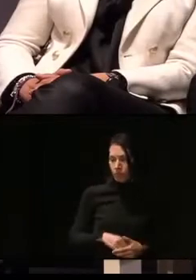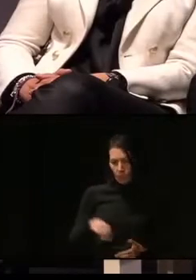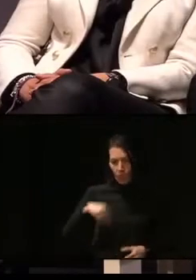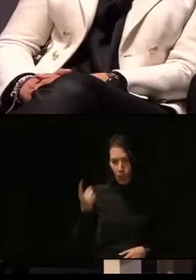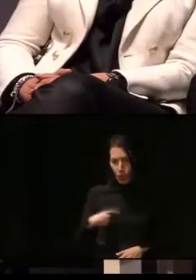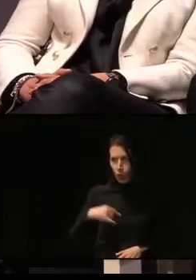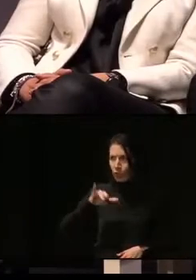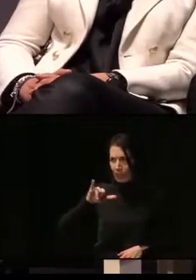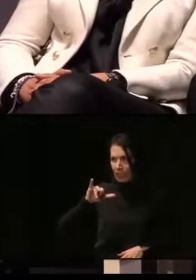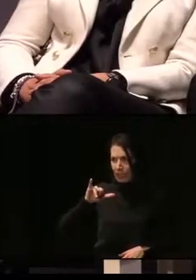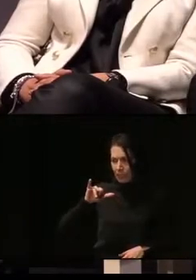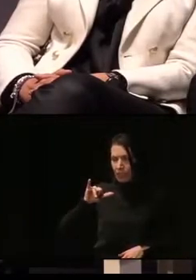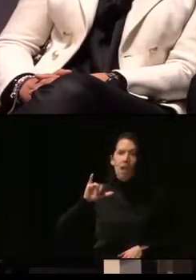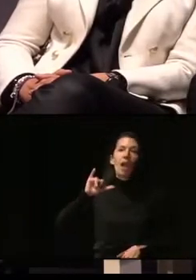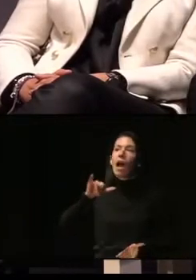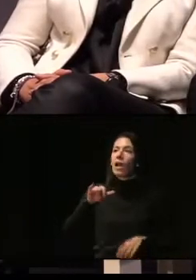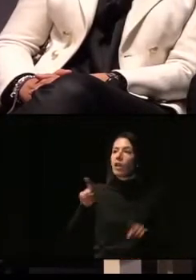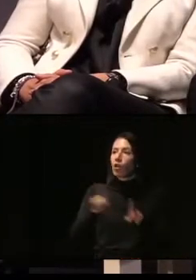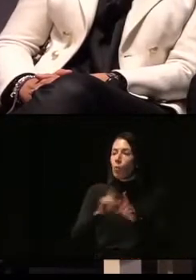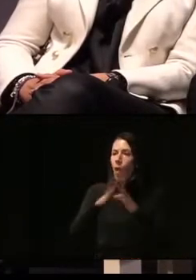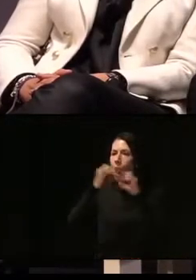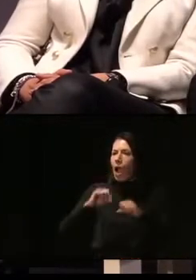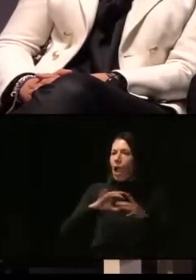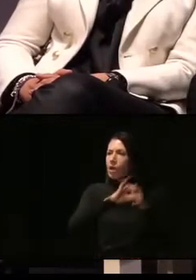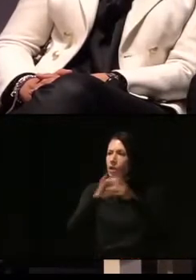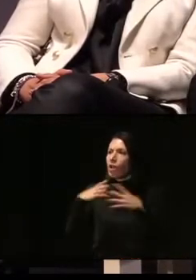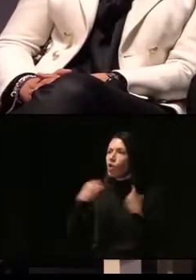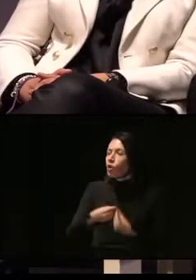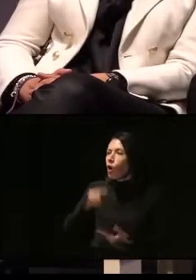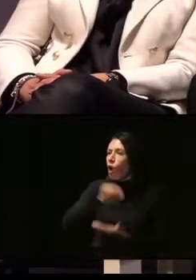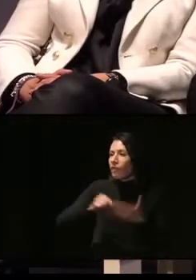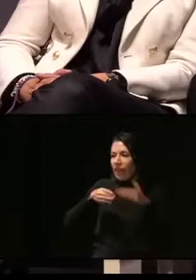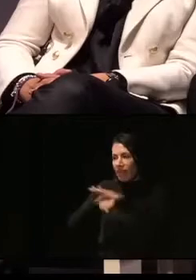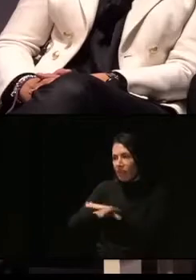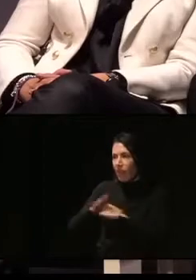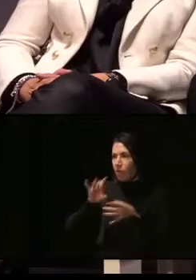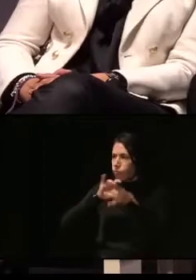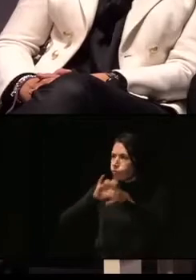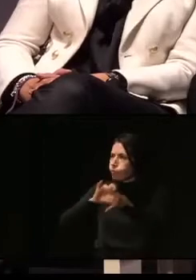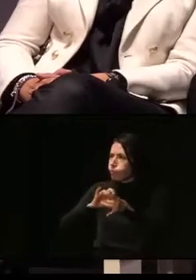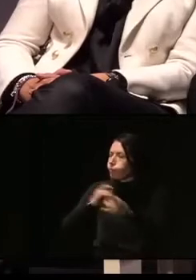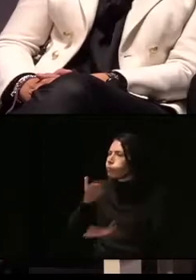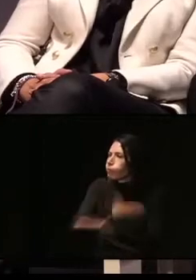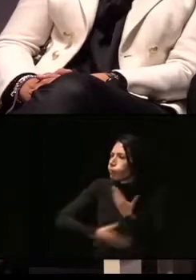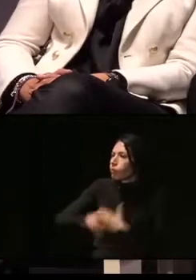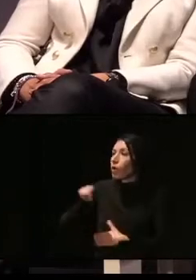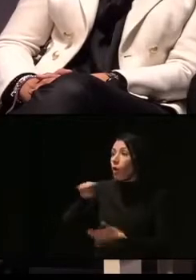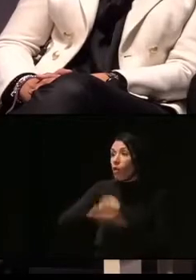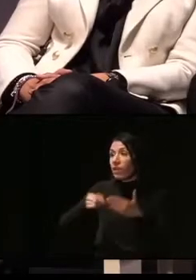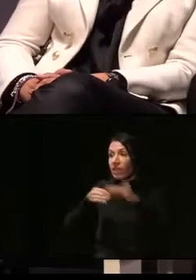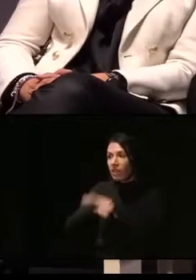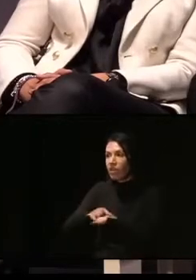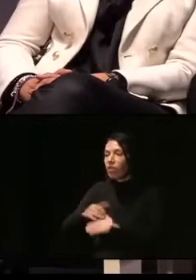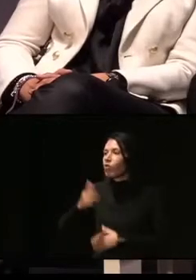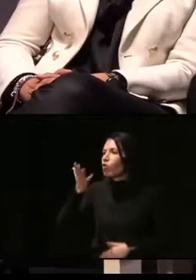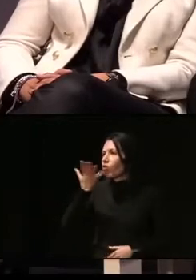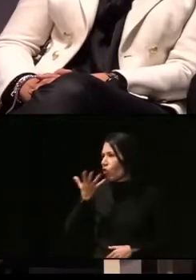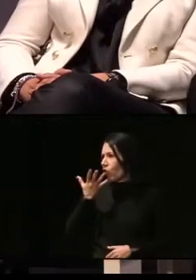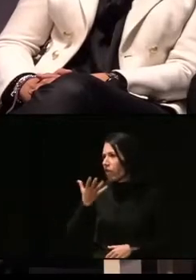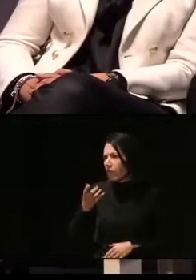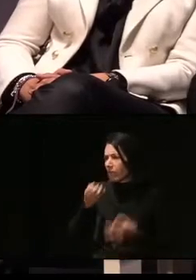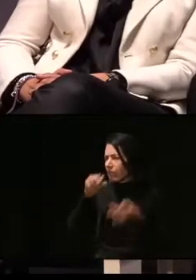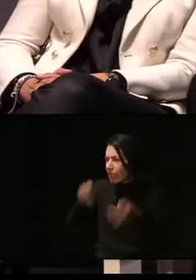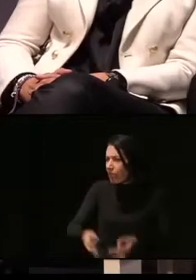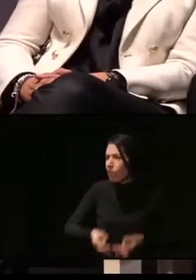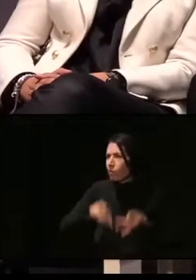Nosotros tenemos una alianza muy fuerte con la Oficina de Accesibilidad. La Oficina de Accesibilidad va a conocer en todo momento también